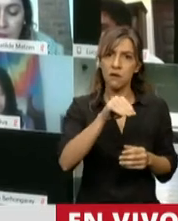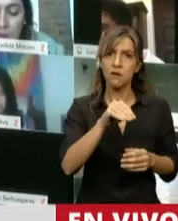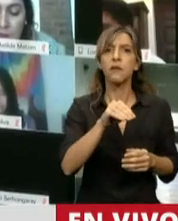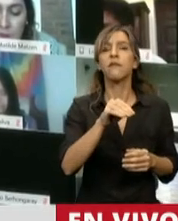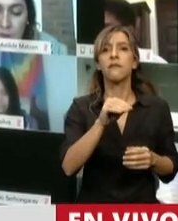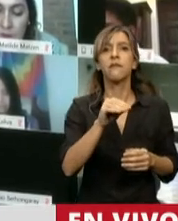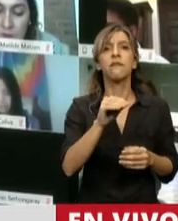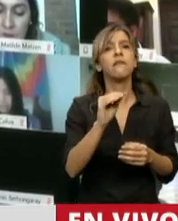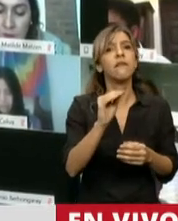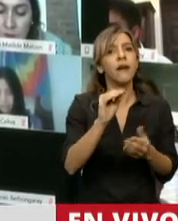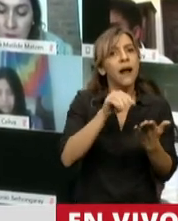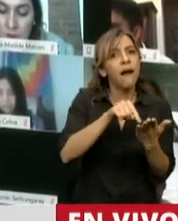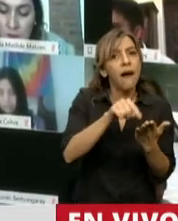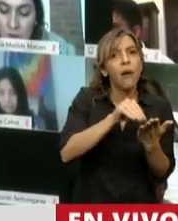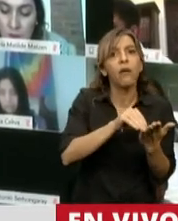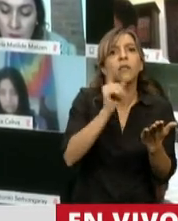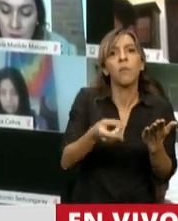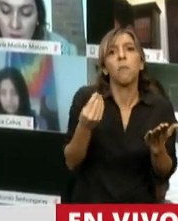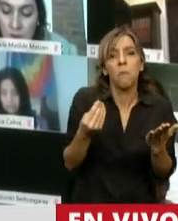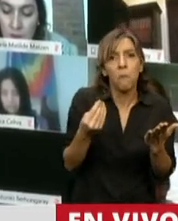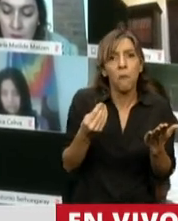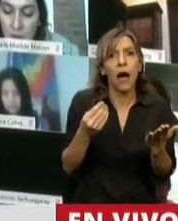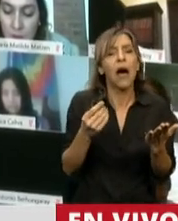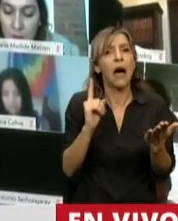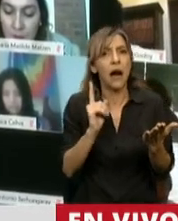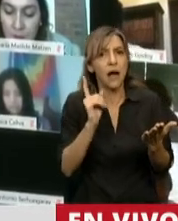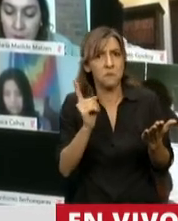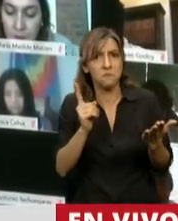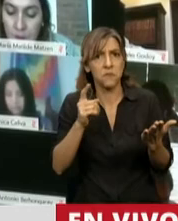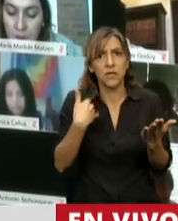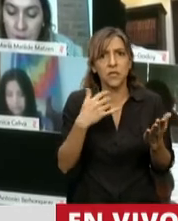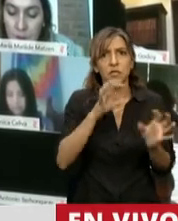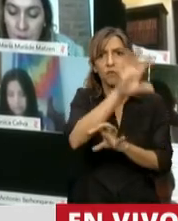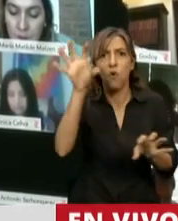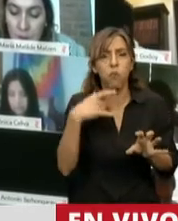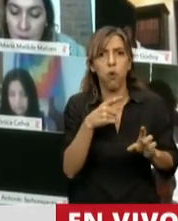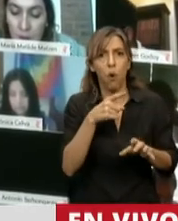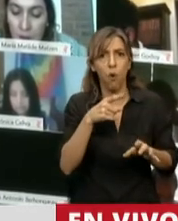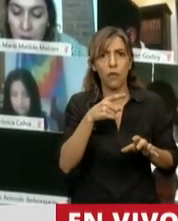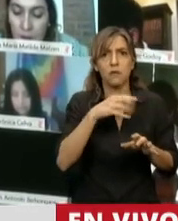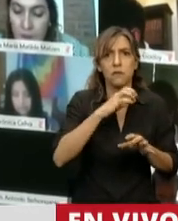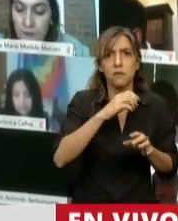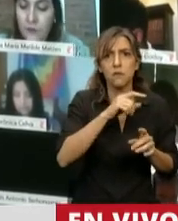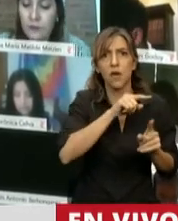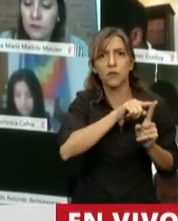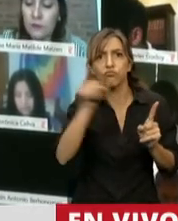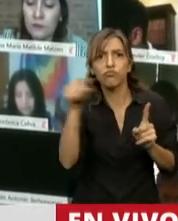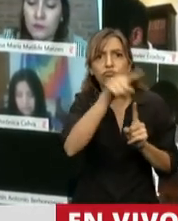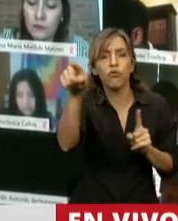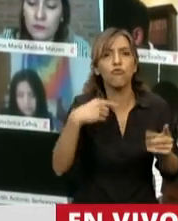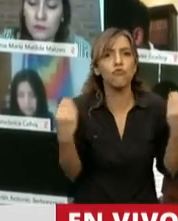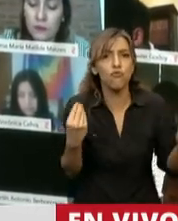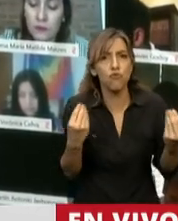asistir a los trabajadores de la Zafra, el Interzafra. Hay 3 meses, 4 meses en promedio que esos